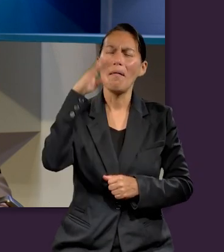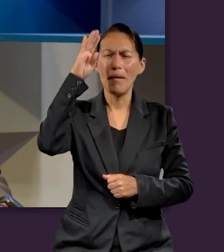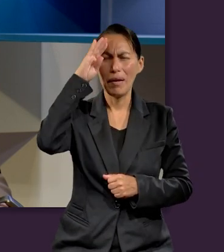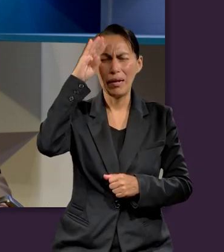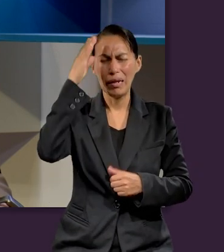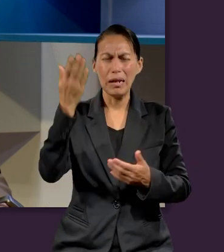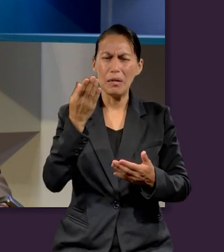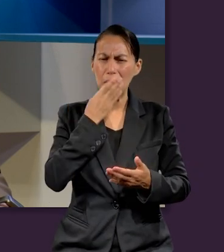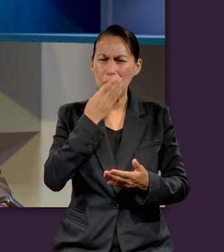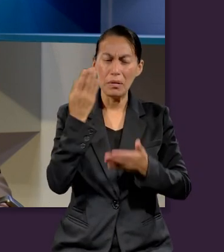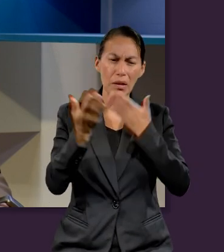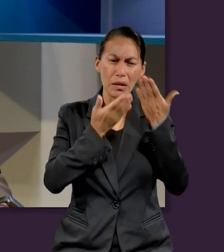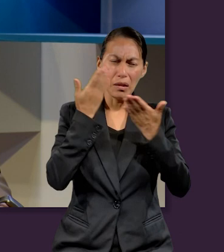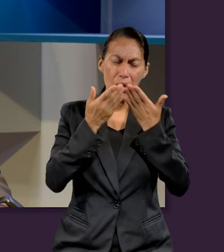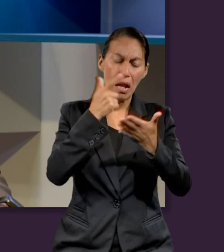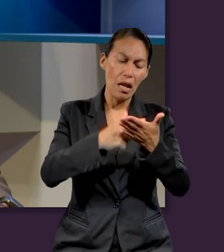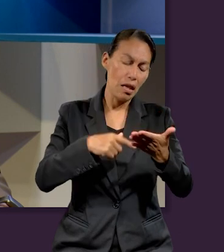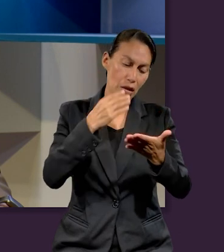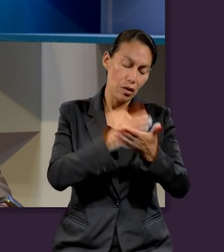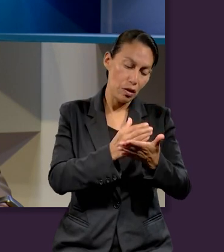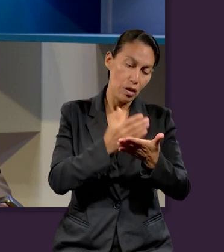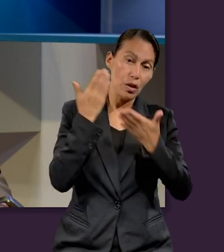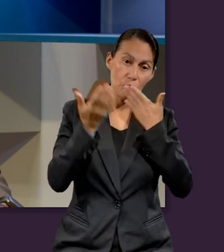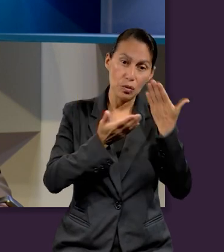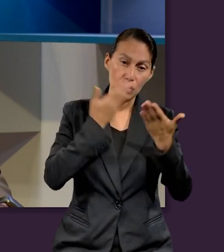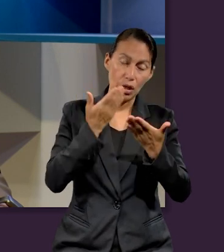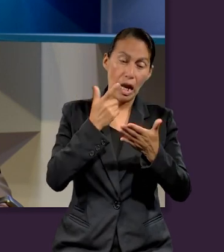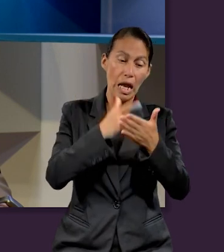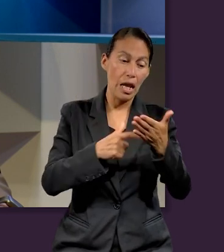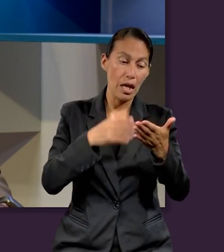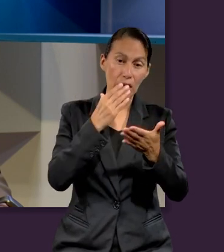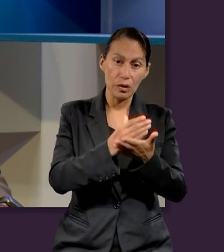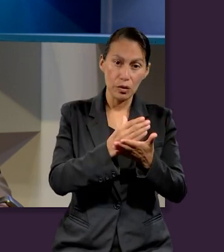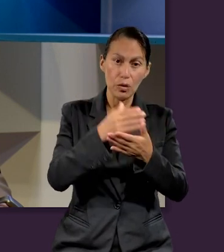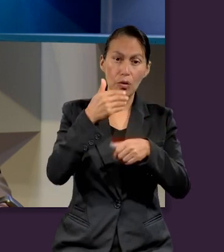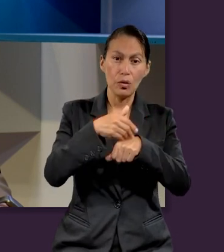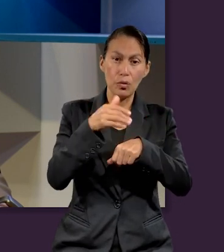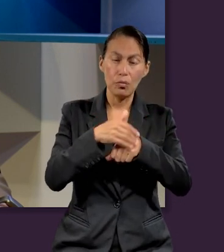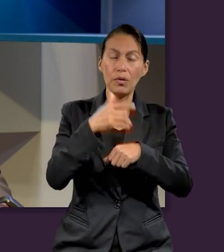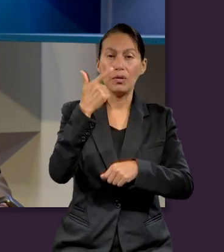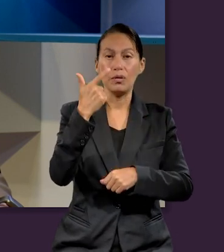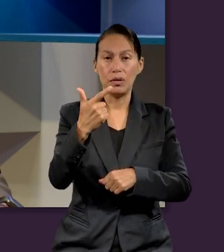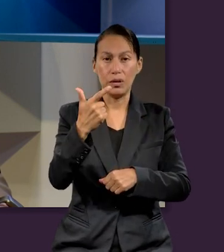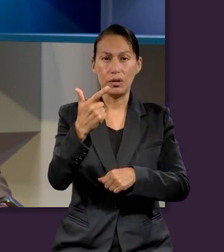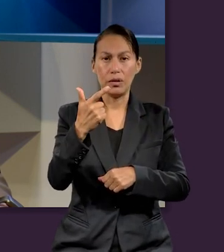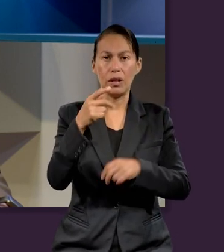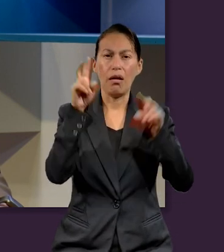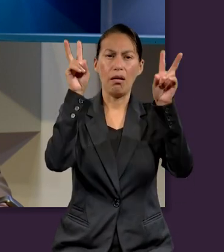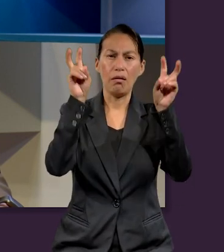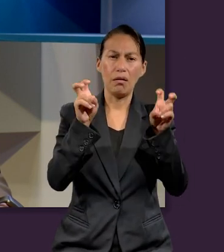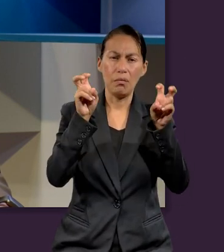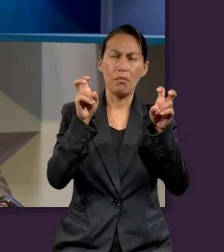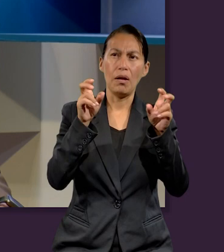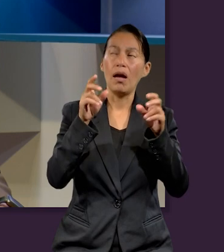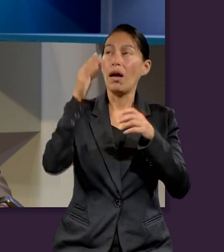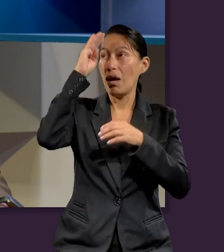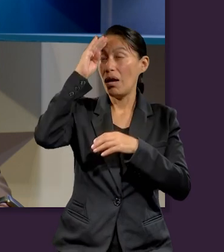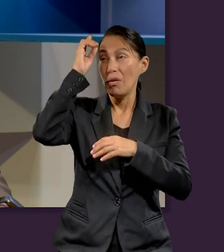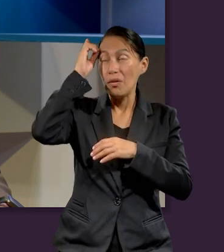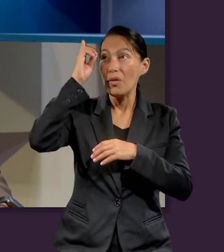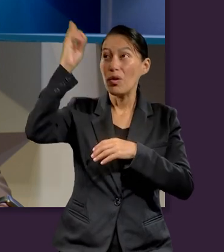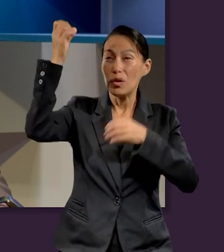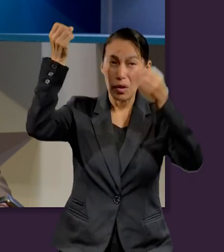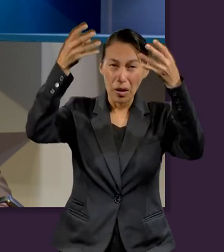meditar en la Escuela Sabática de esta semana! Lección número 7, titulada Adorar al